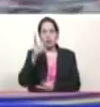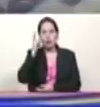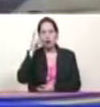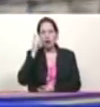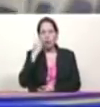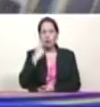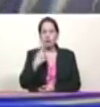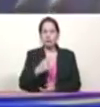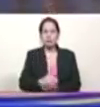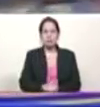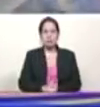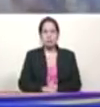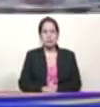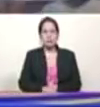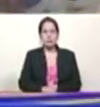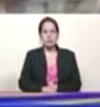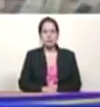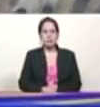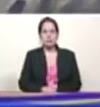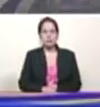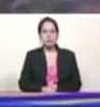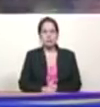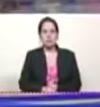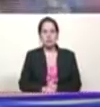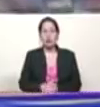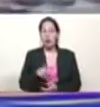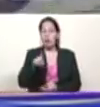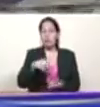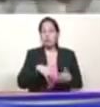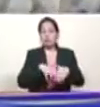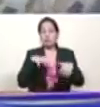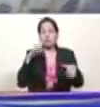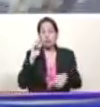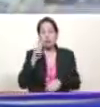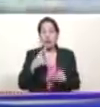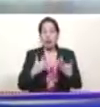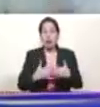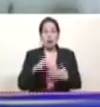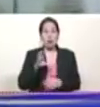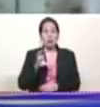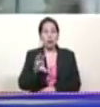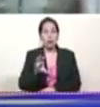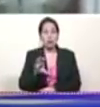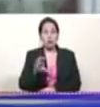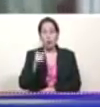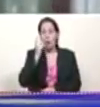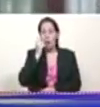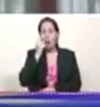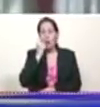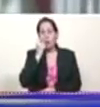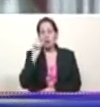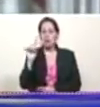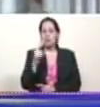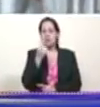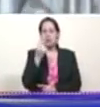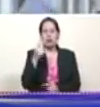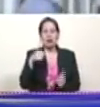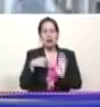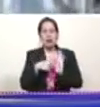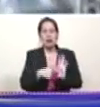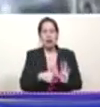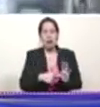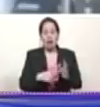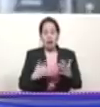una de las más grandes del país, la más grande del país y como decía el gobernador José Vázquez, es la primera planta de